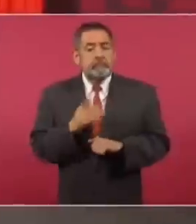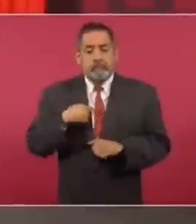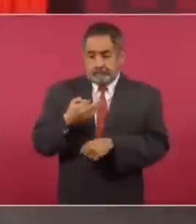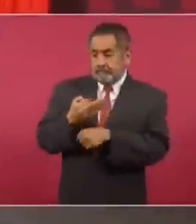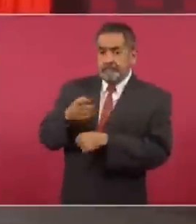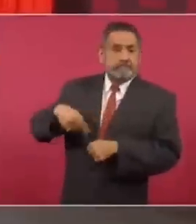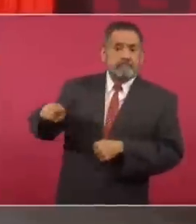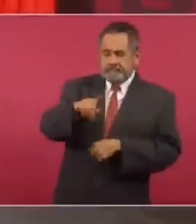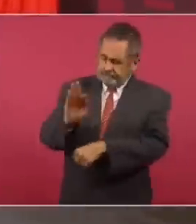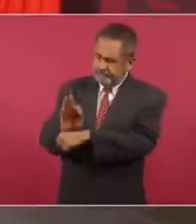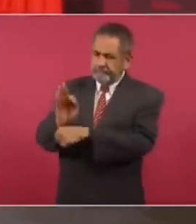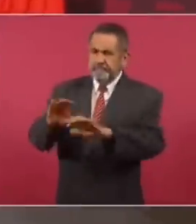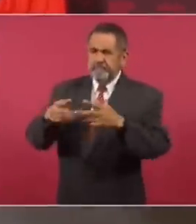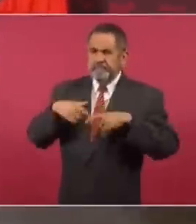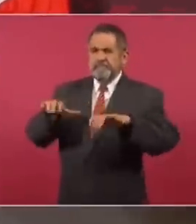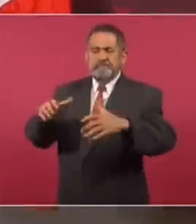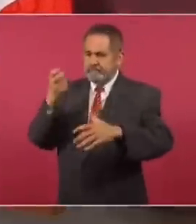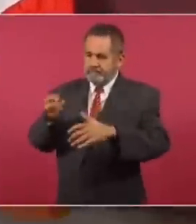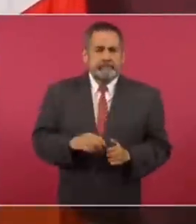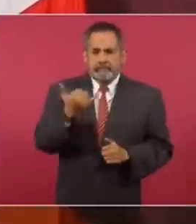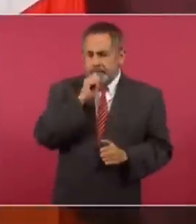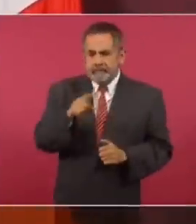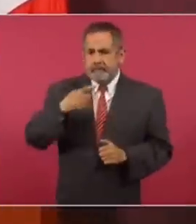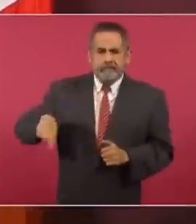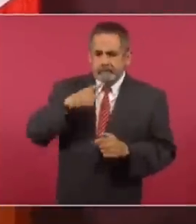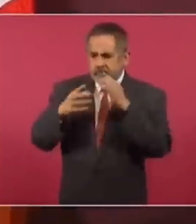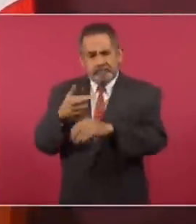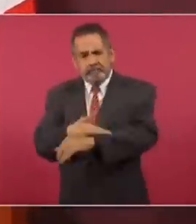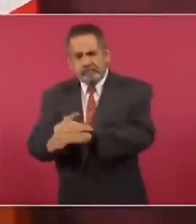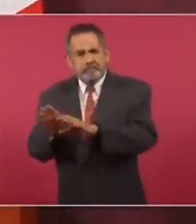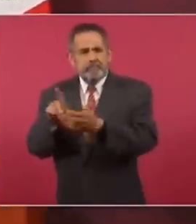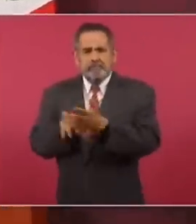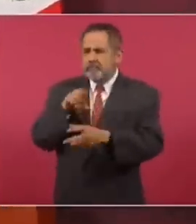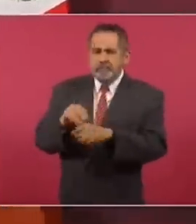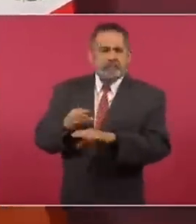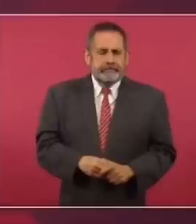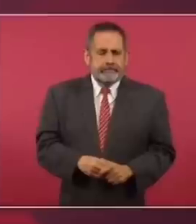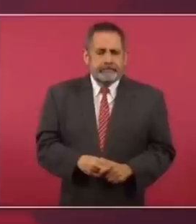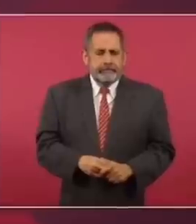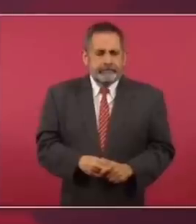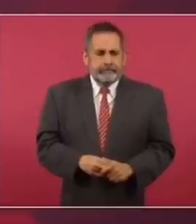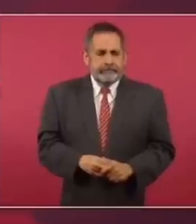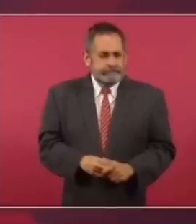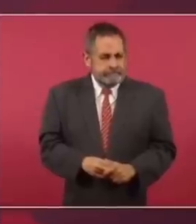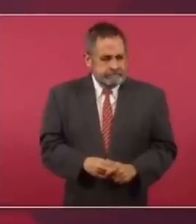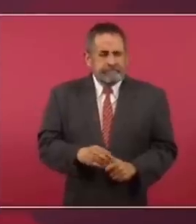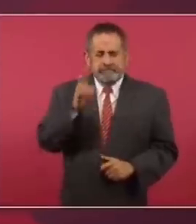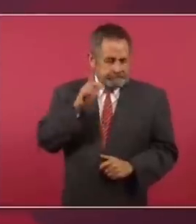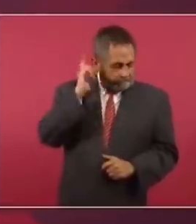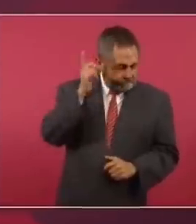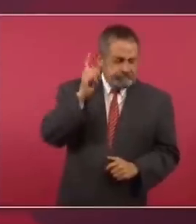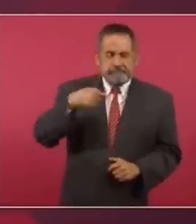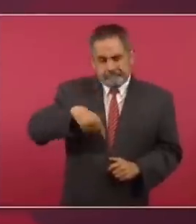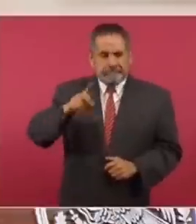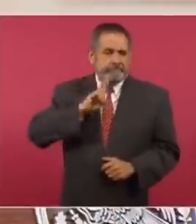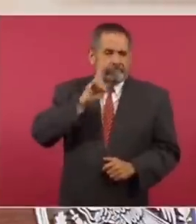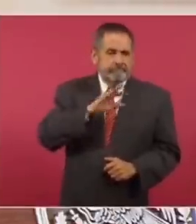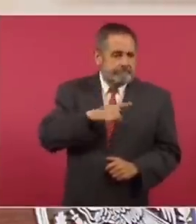aquí para defender el interés público. Y hemos actuado de manera muy respetuosa. Ojalá, y yo espero que